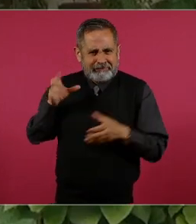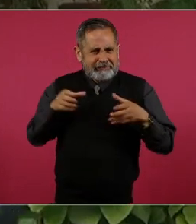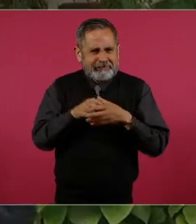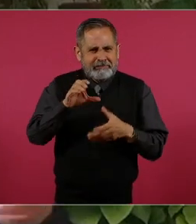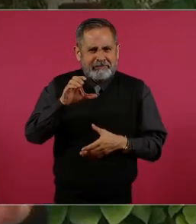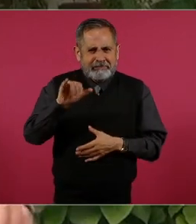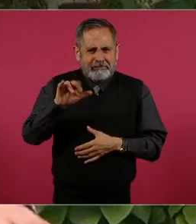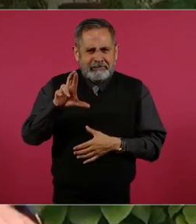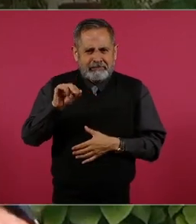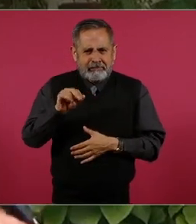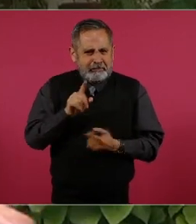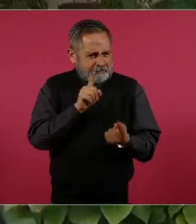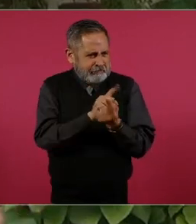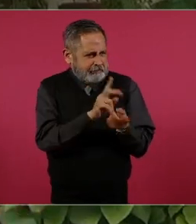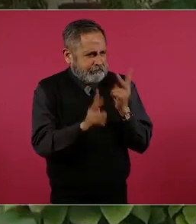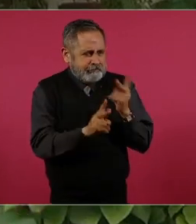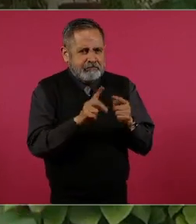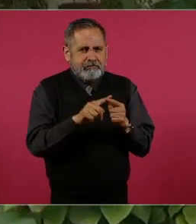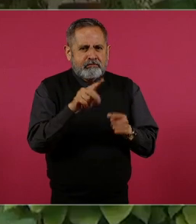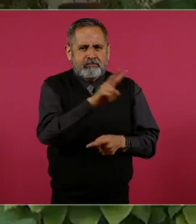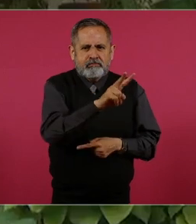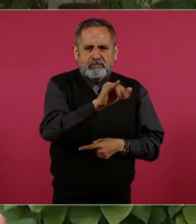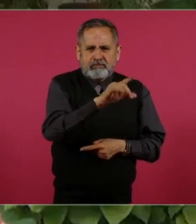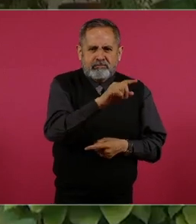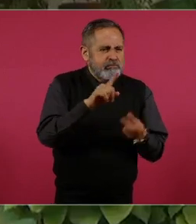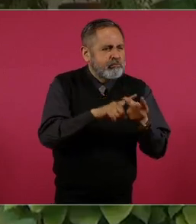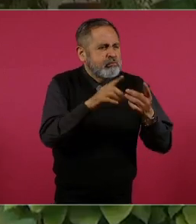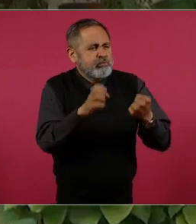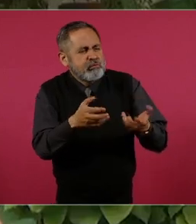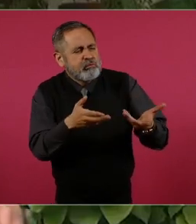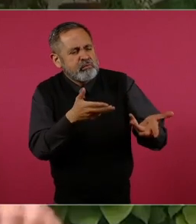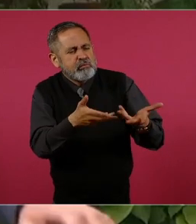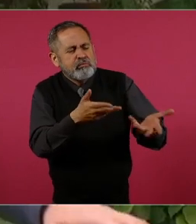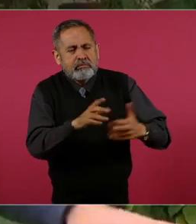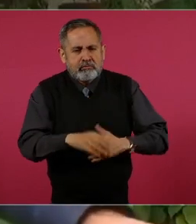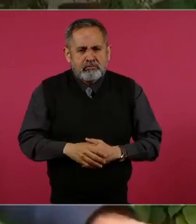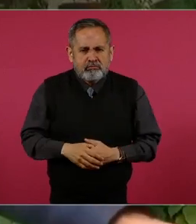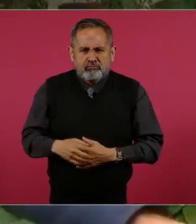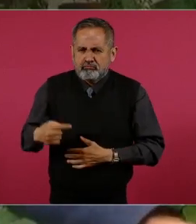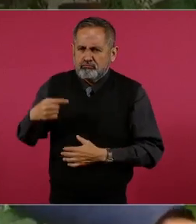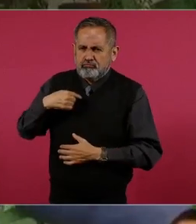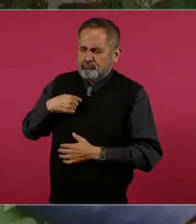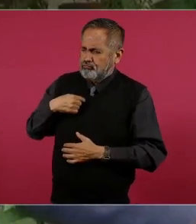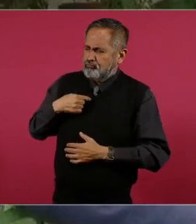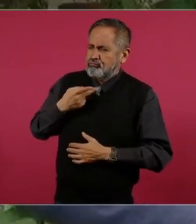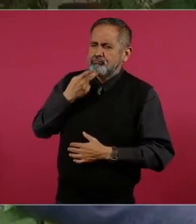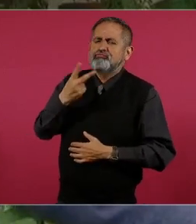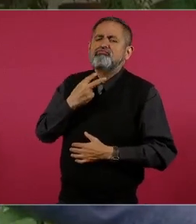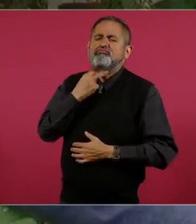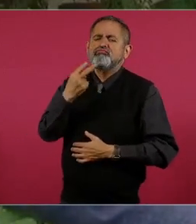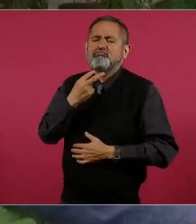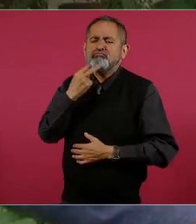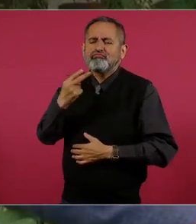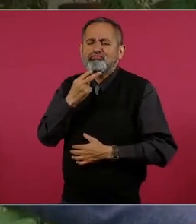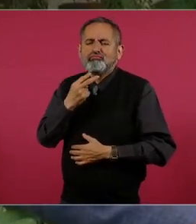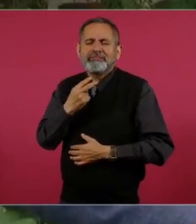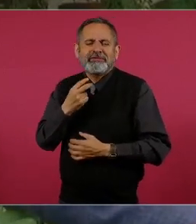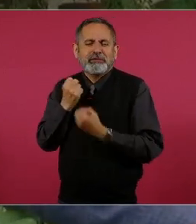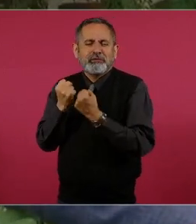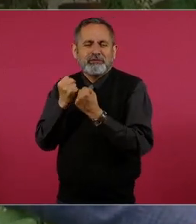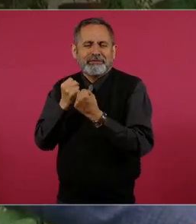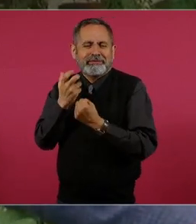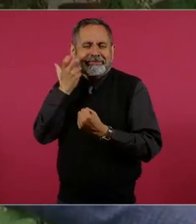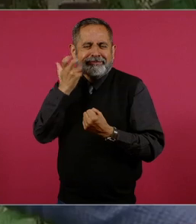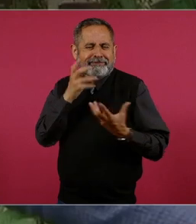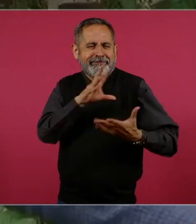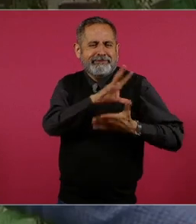dice, Vicente, ¿dónde estás? Estoy en Panamá con otros